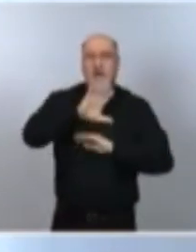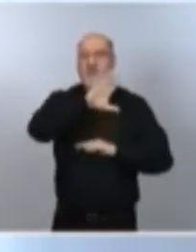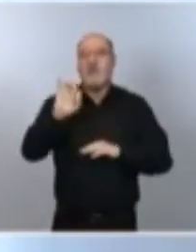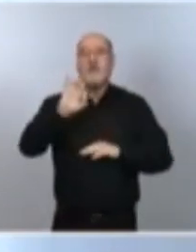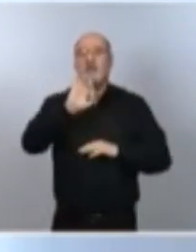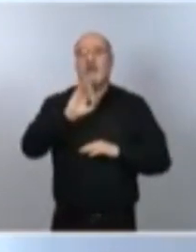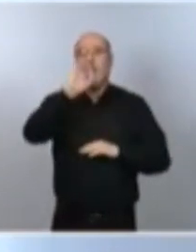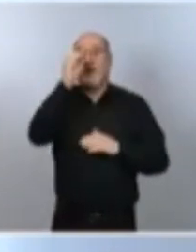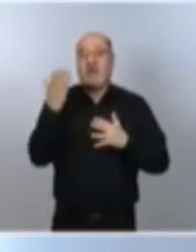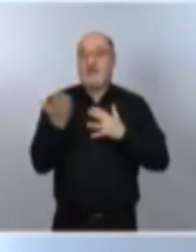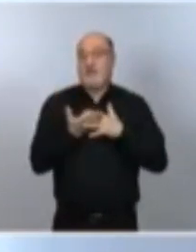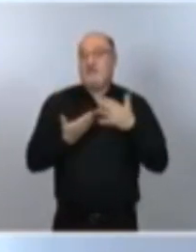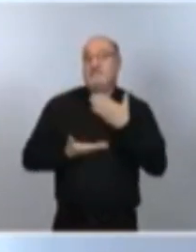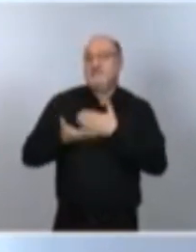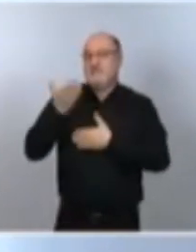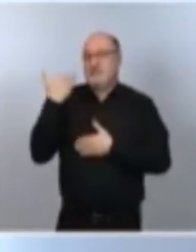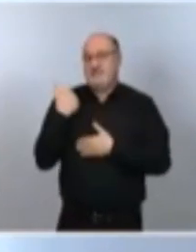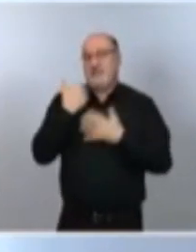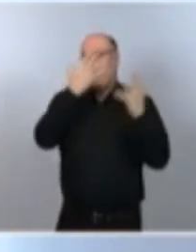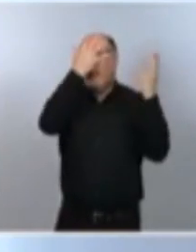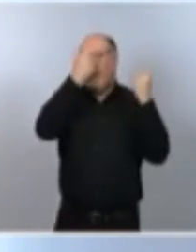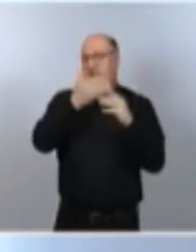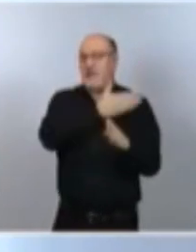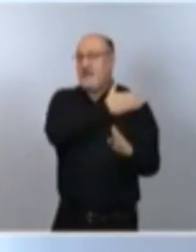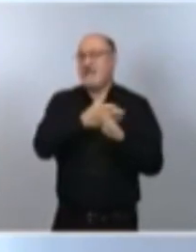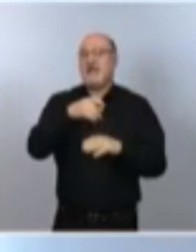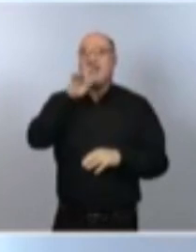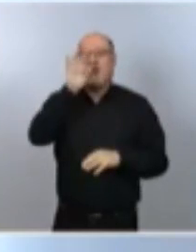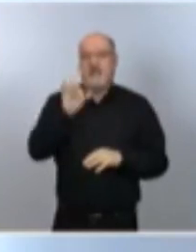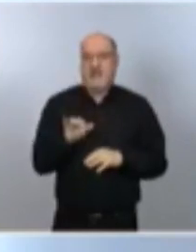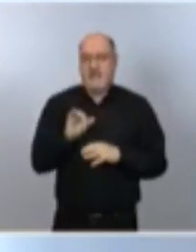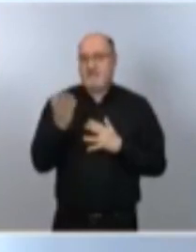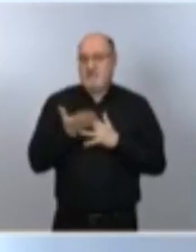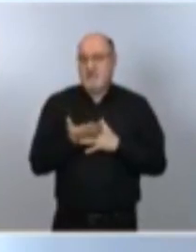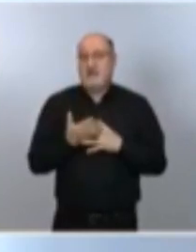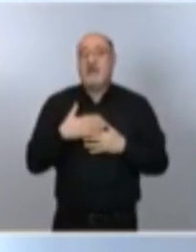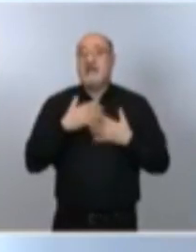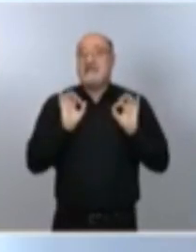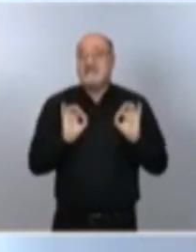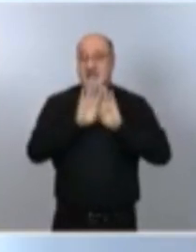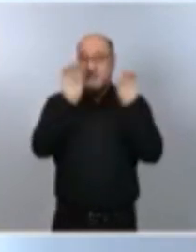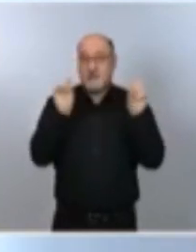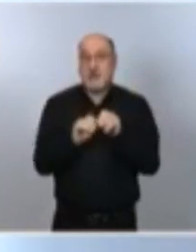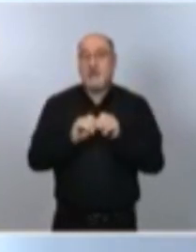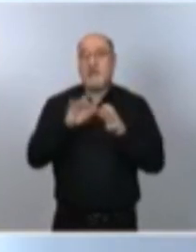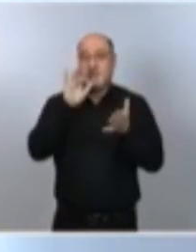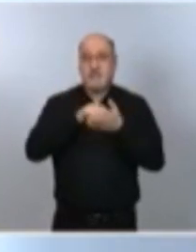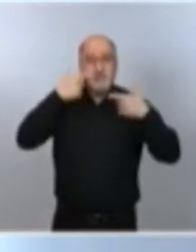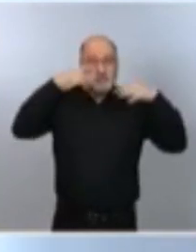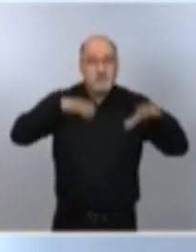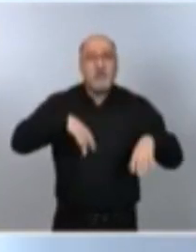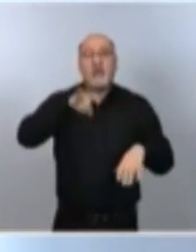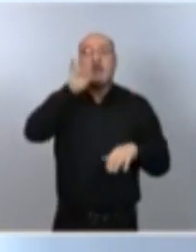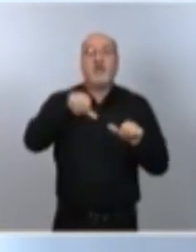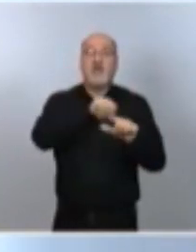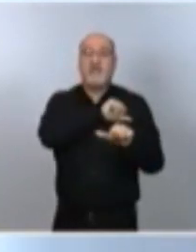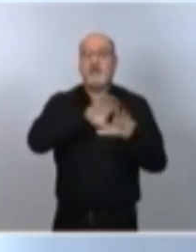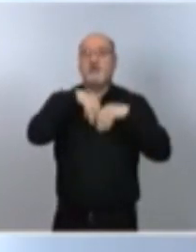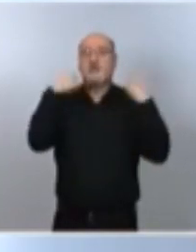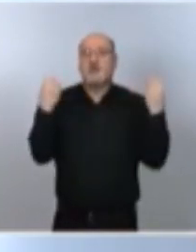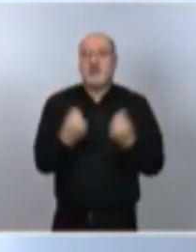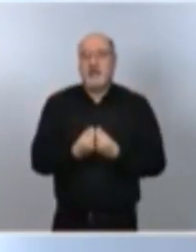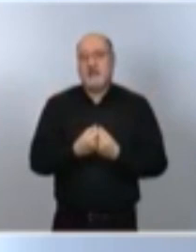señalada por incidencia acumulada a 14 días. Los casos con fecha de diagnóstico en los últimos 14 días ascienden a